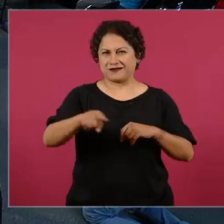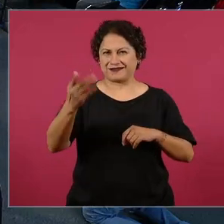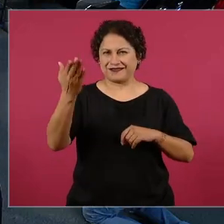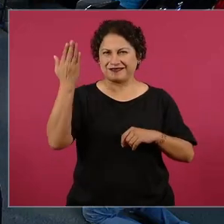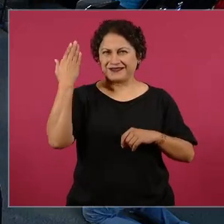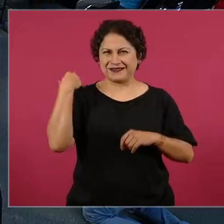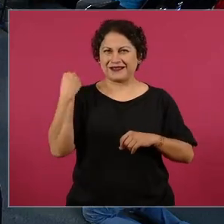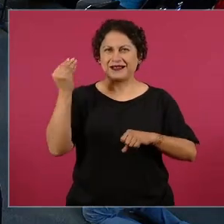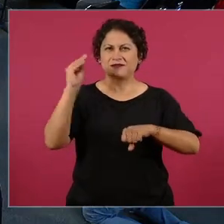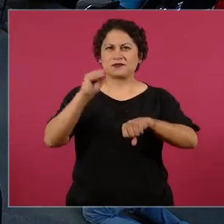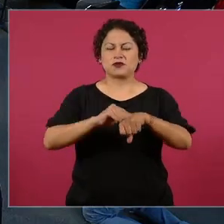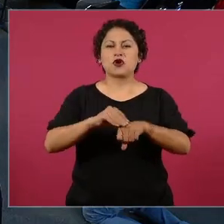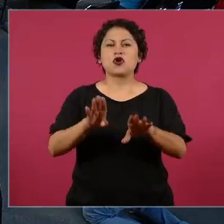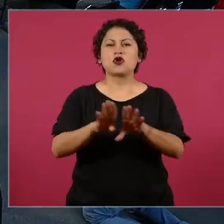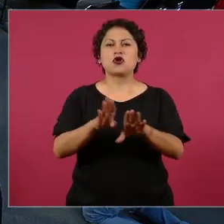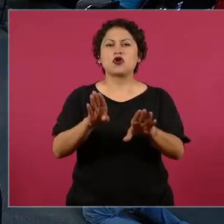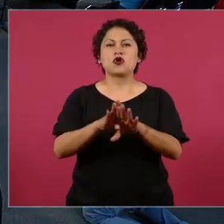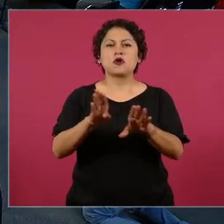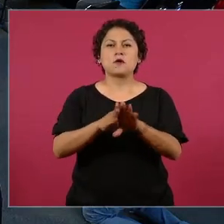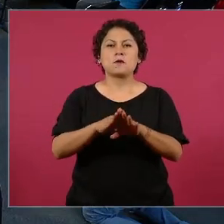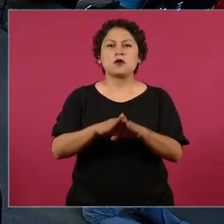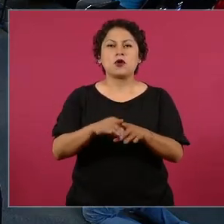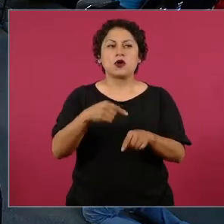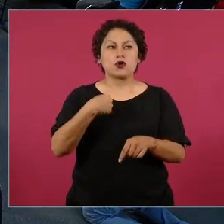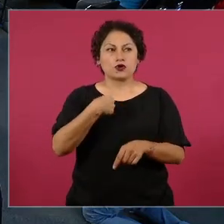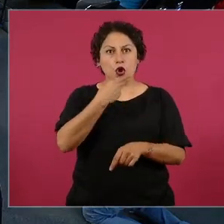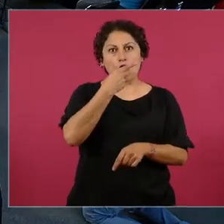será al revés botellita de Jerez